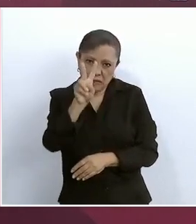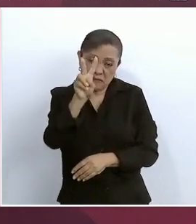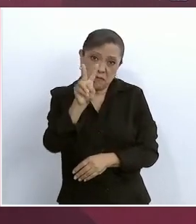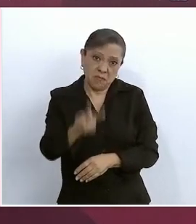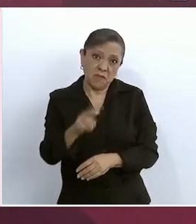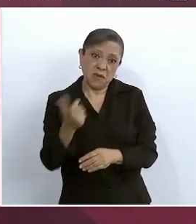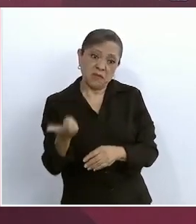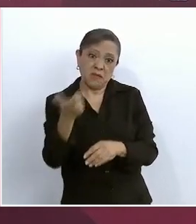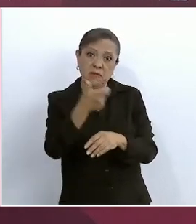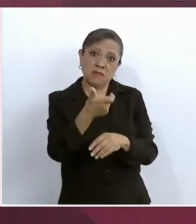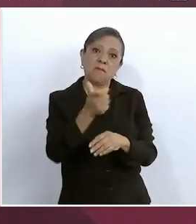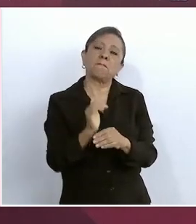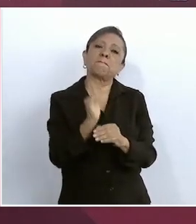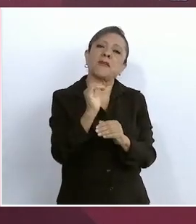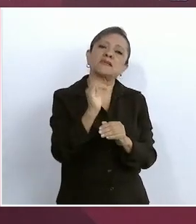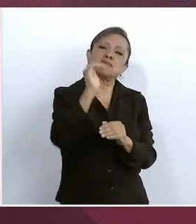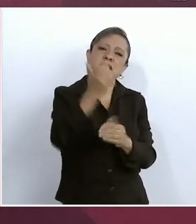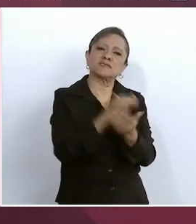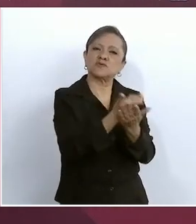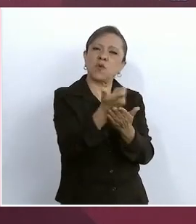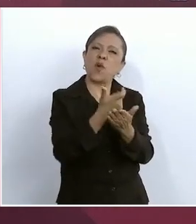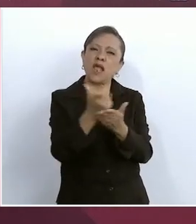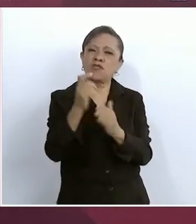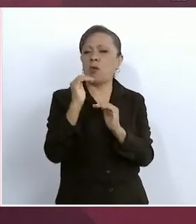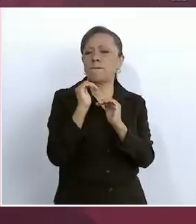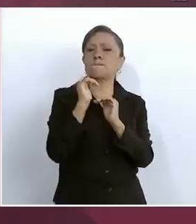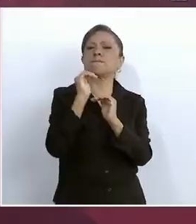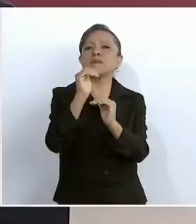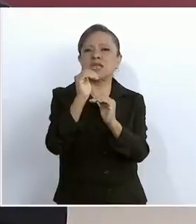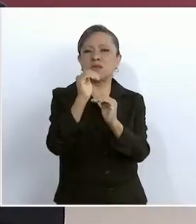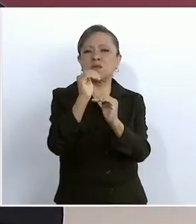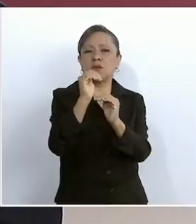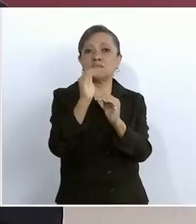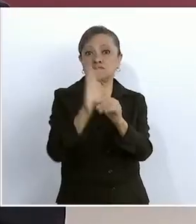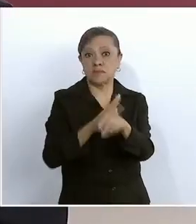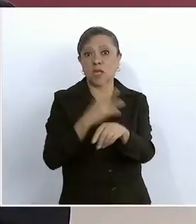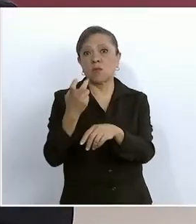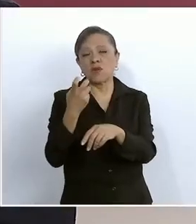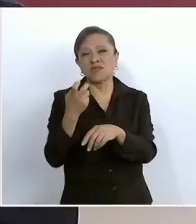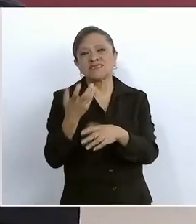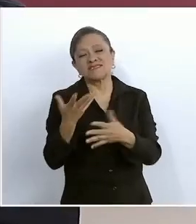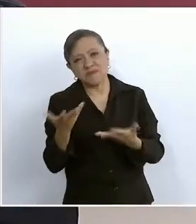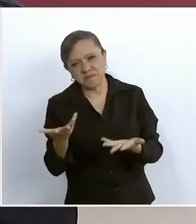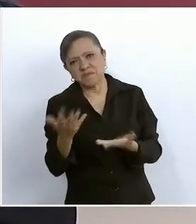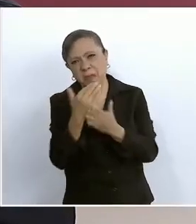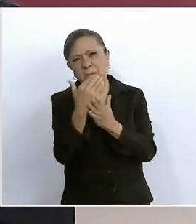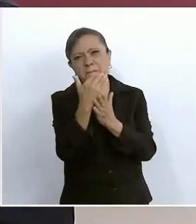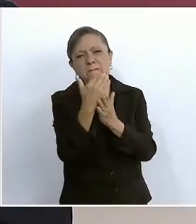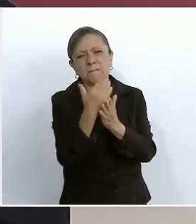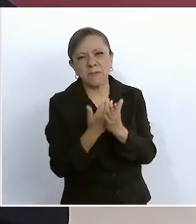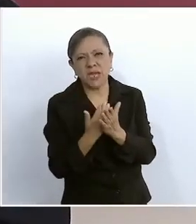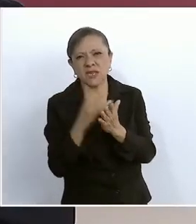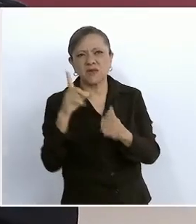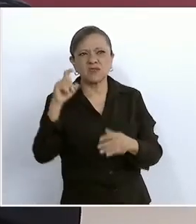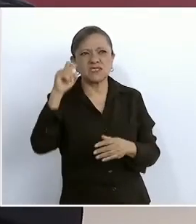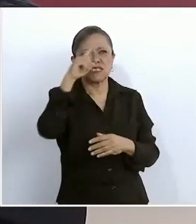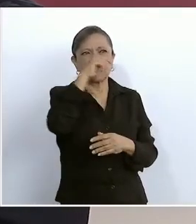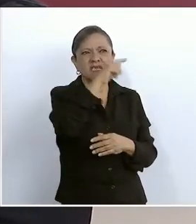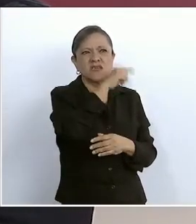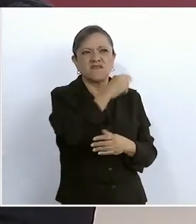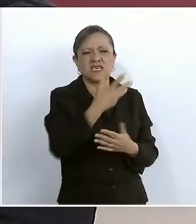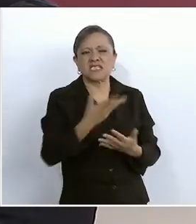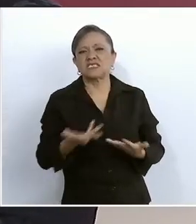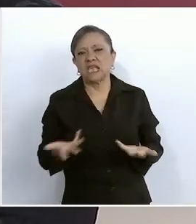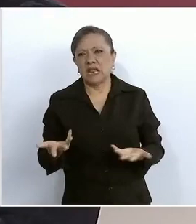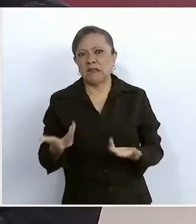y esto permite que no afecte tanto la inflación, de todas formas